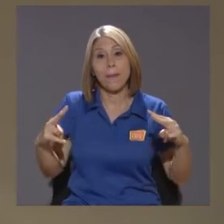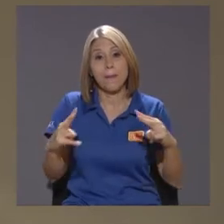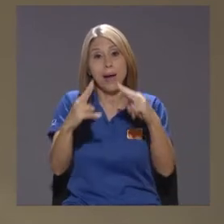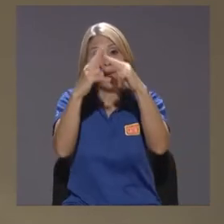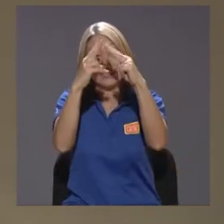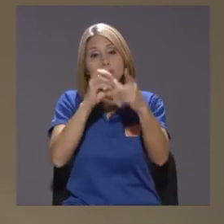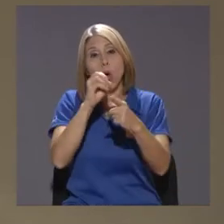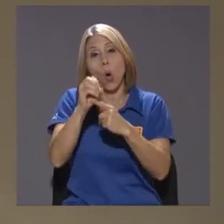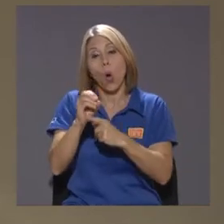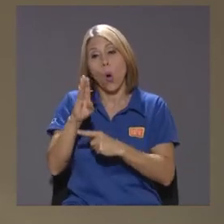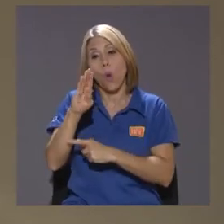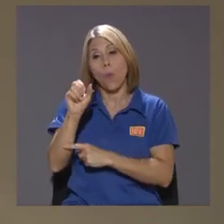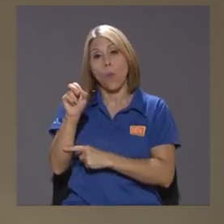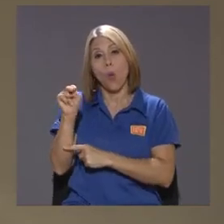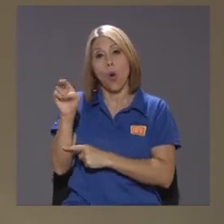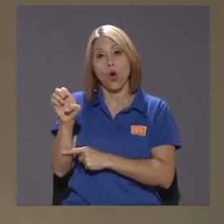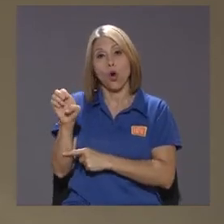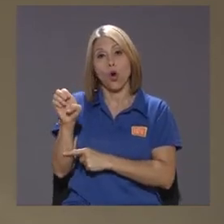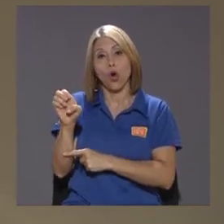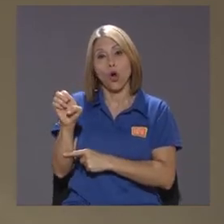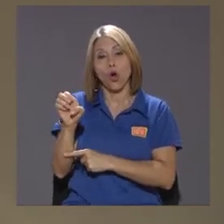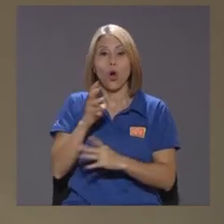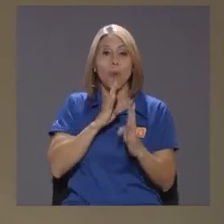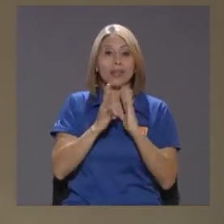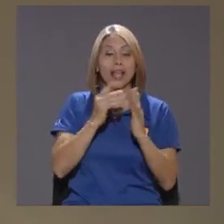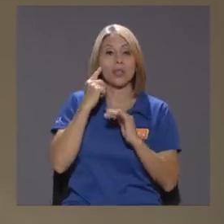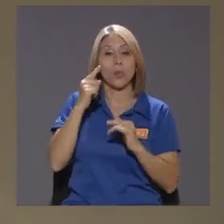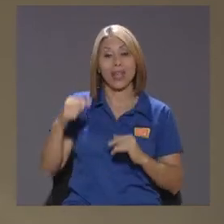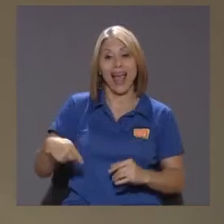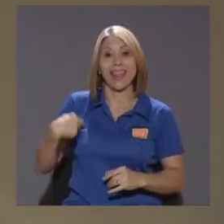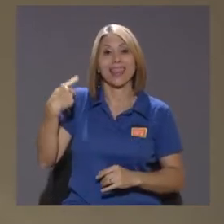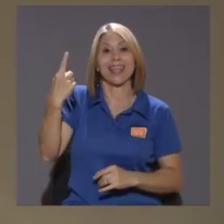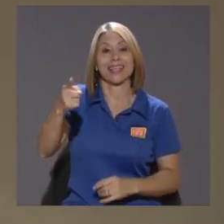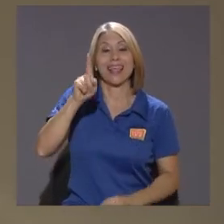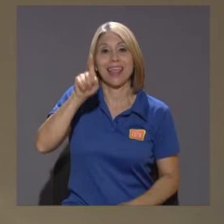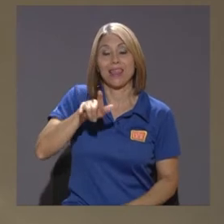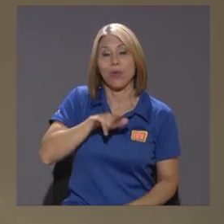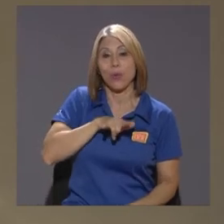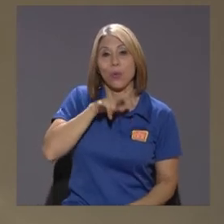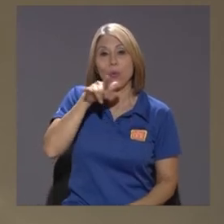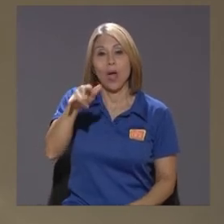Al día siguiente Tiene que ir a Bruselas Y